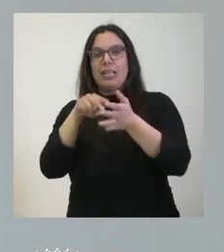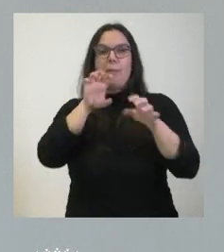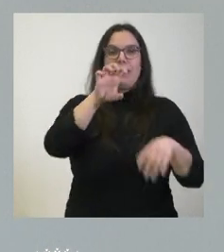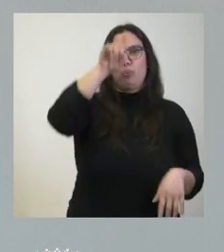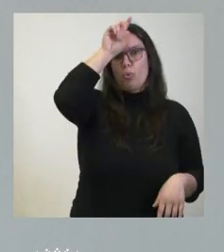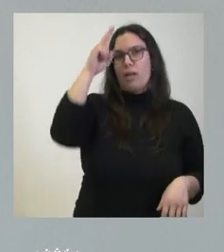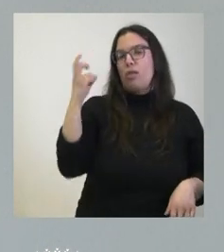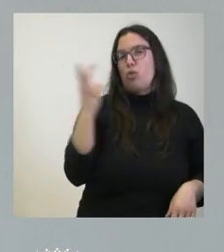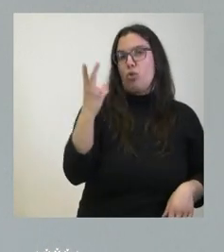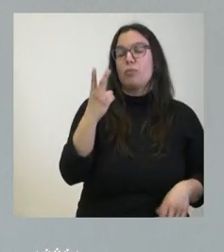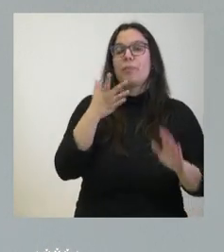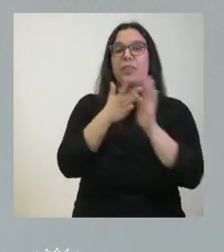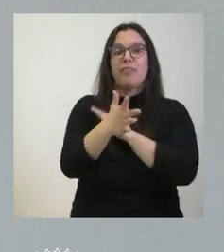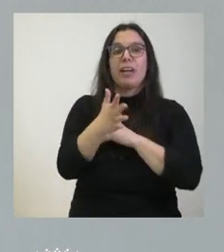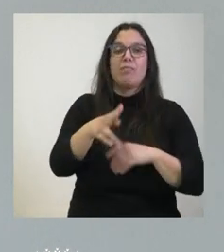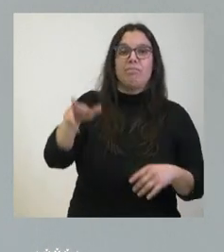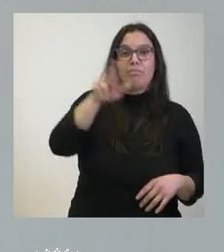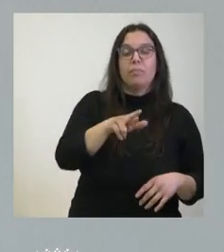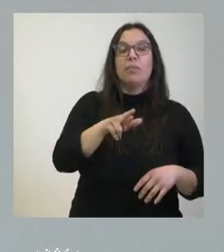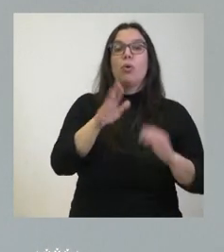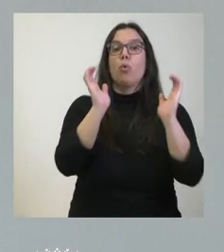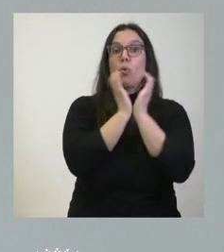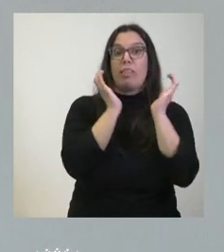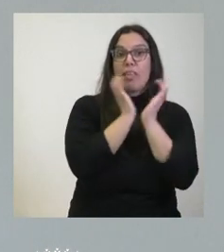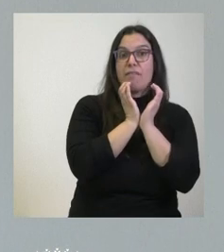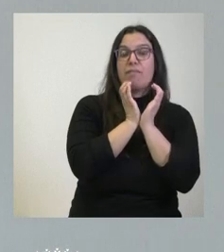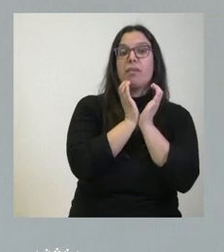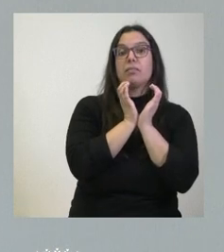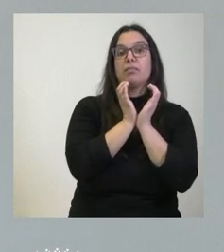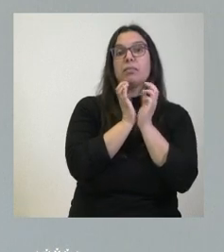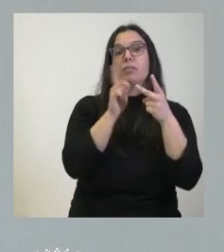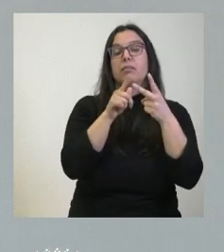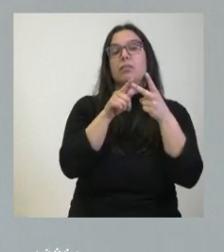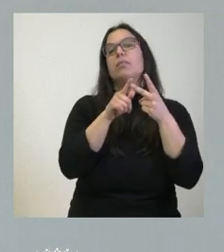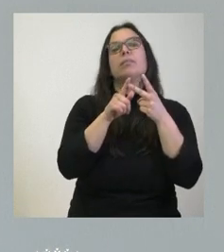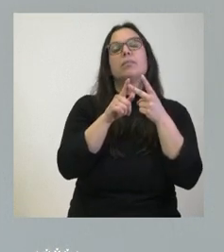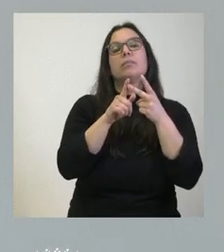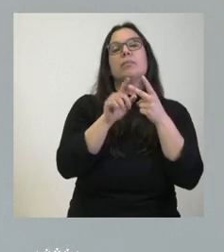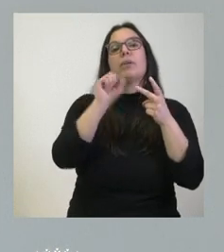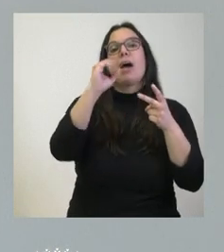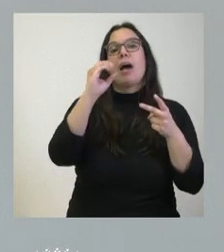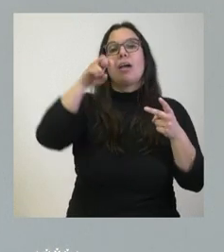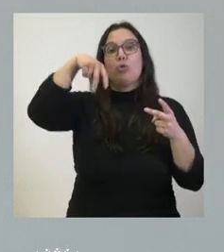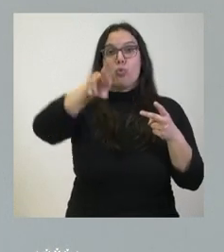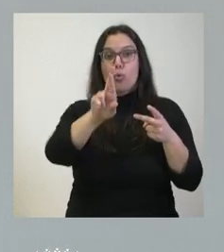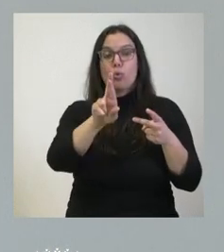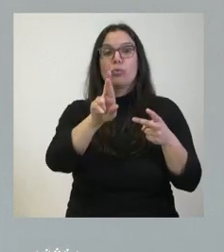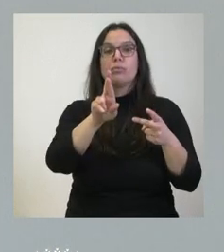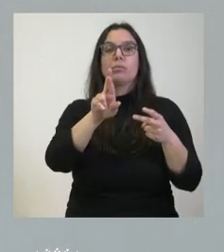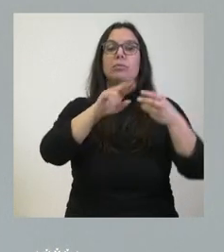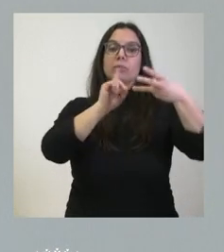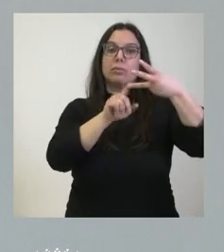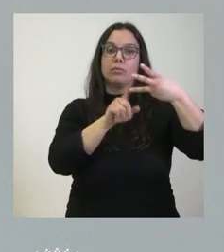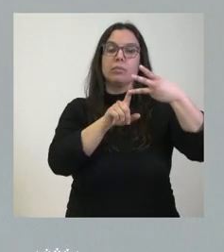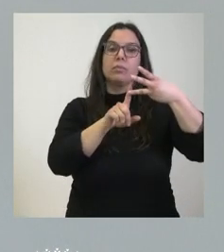repito, estamos hablando de UNICEF, de la Asociación y Organización de Naciones Unidas para los Refugiados